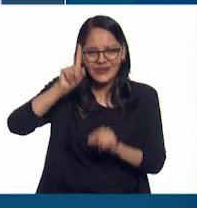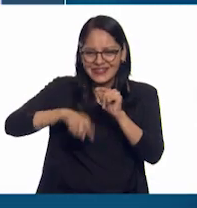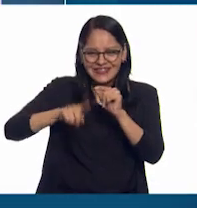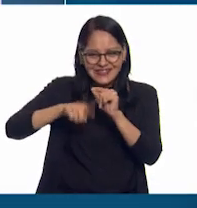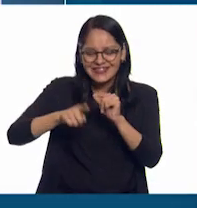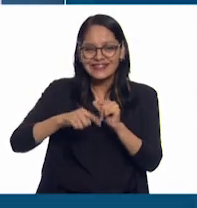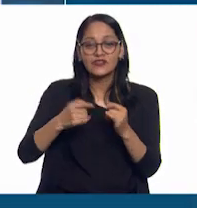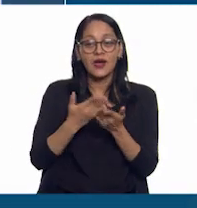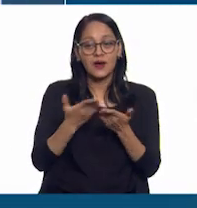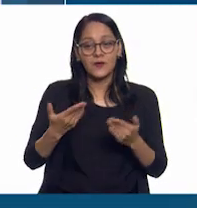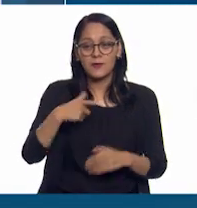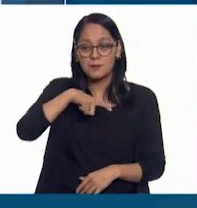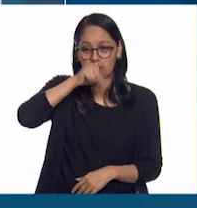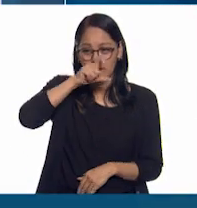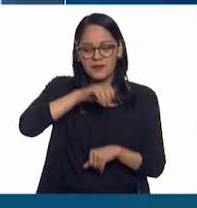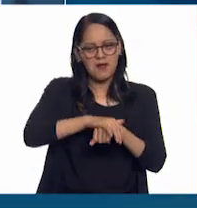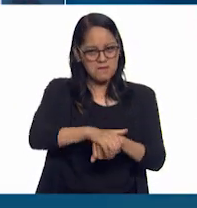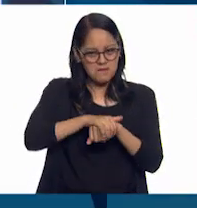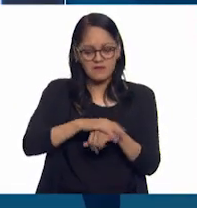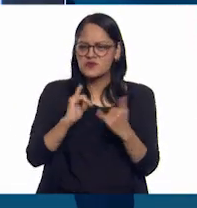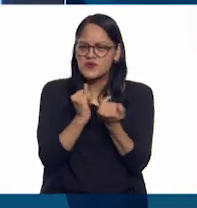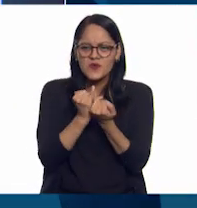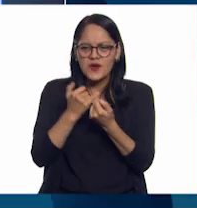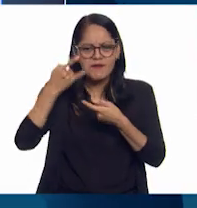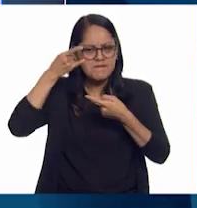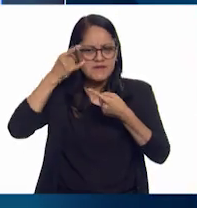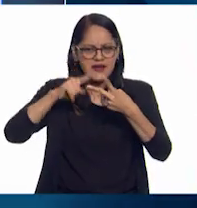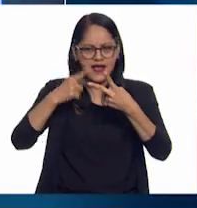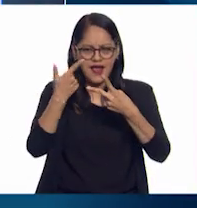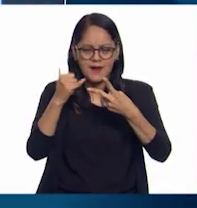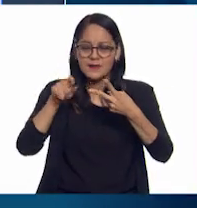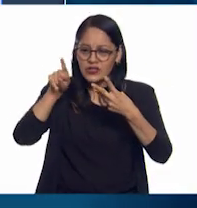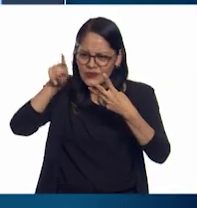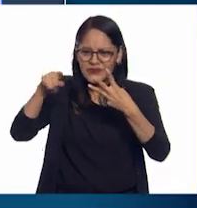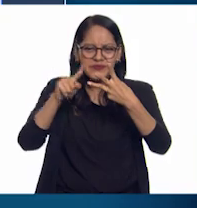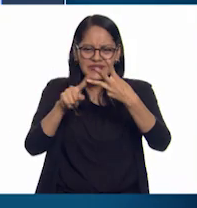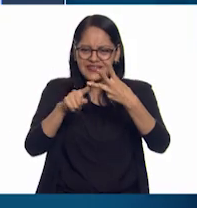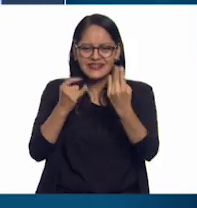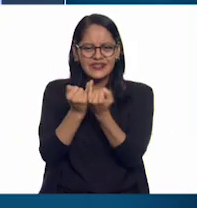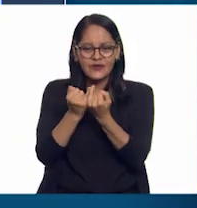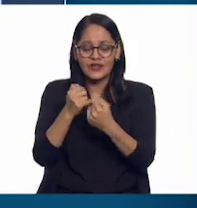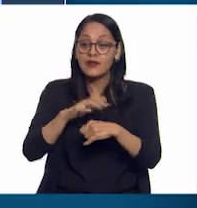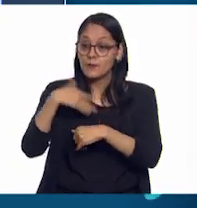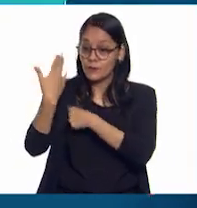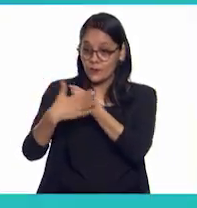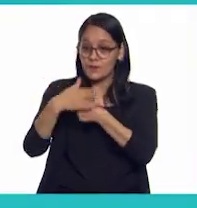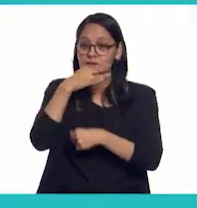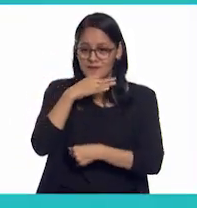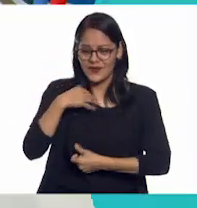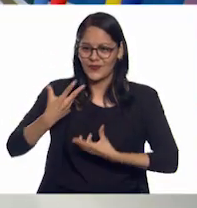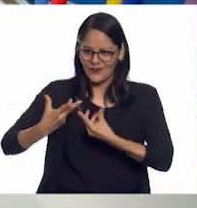consideraba a su amigo al igual que a Gaby y a la pirata. Y me dijo que la próxima fiesta, él estaba apuntado.